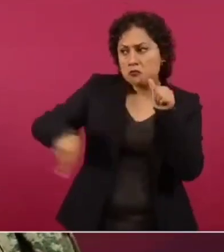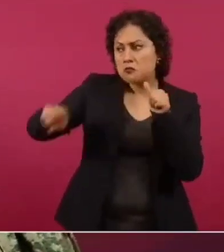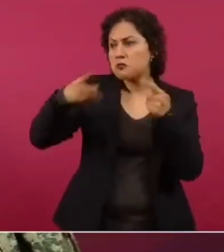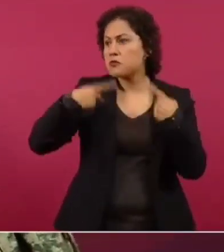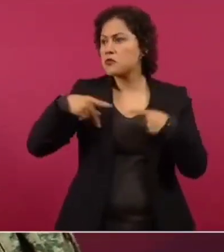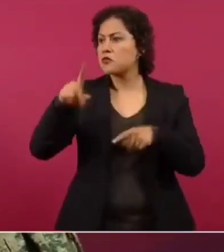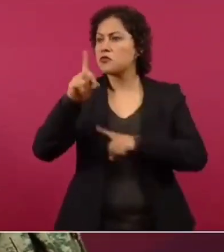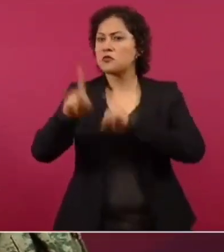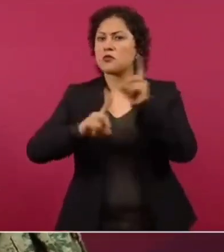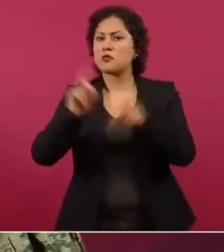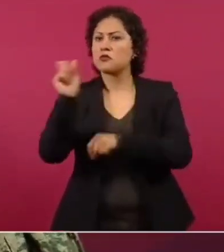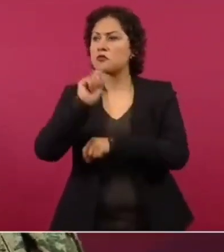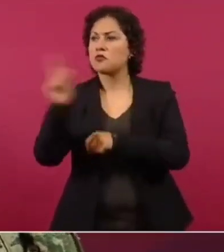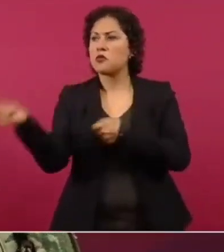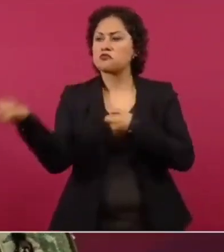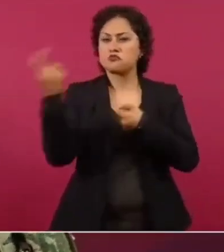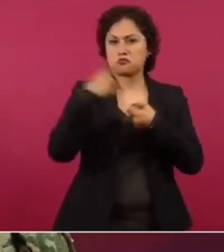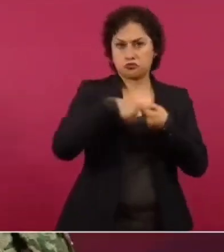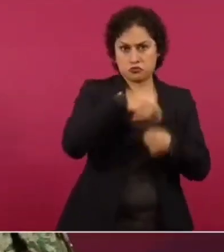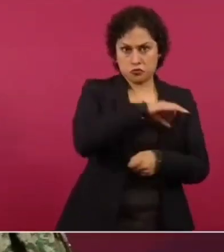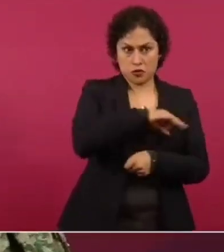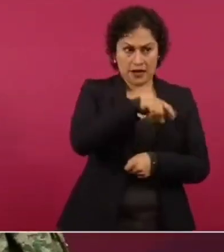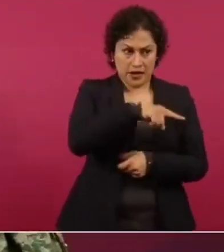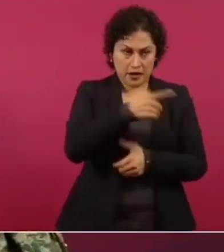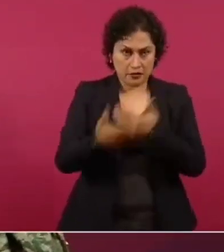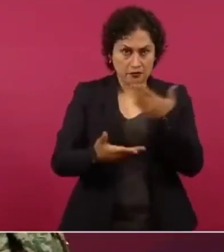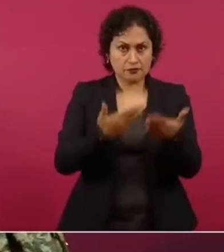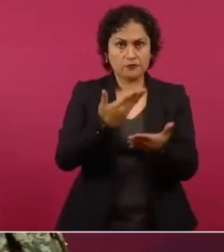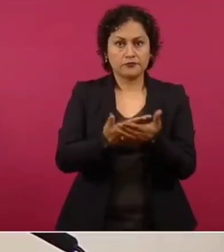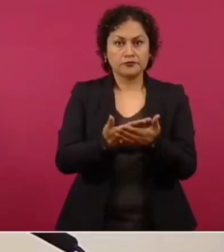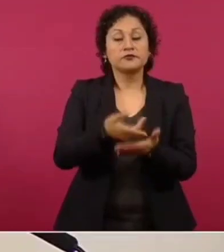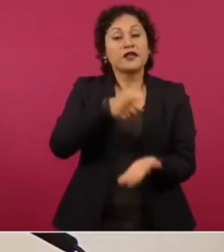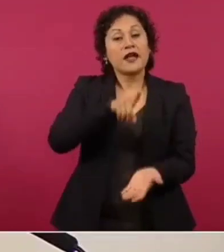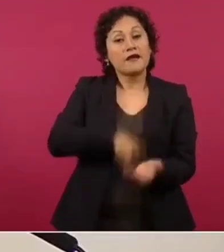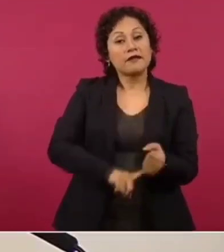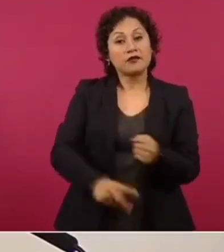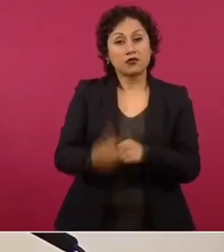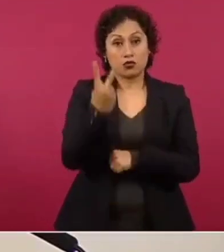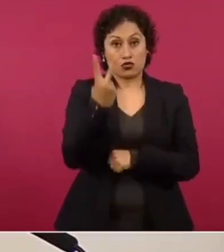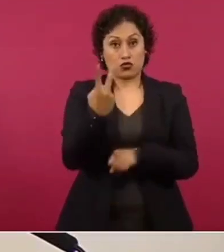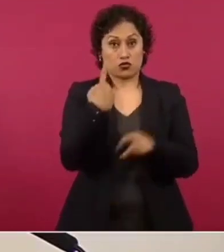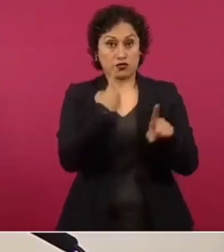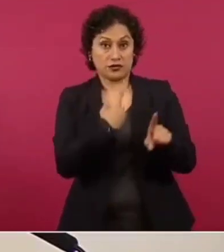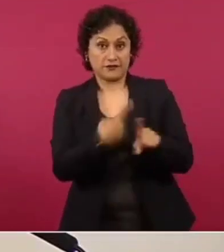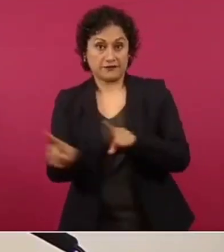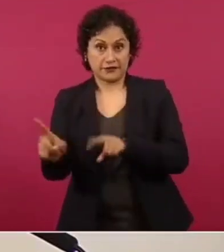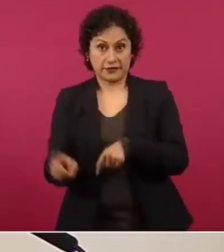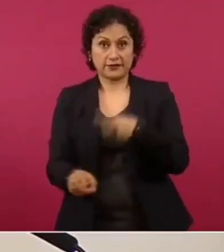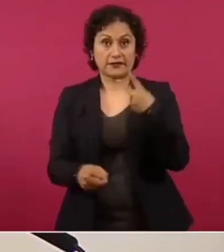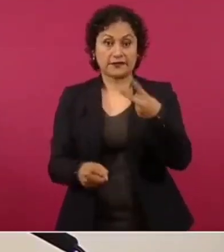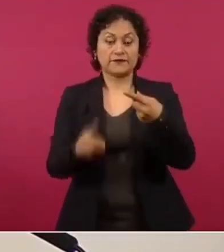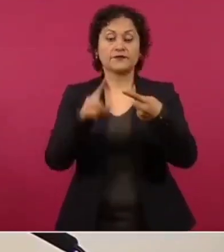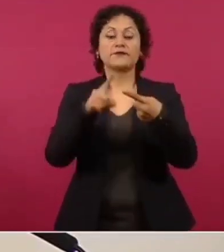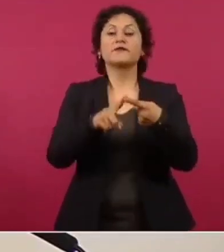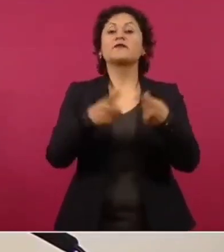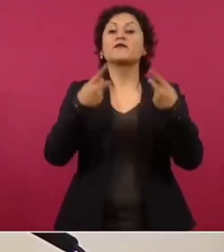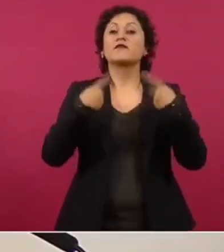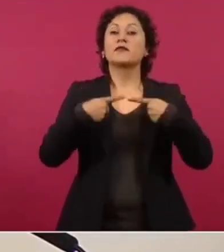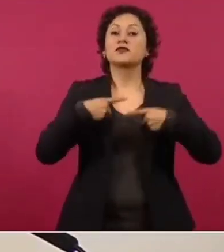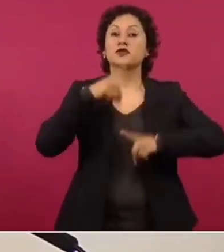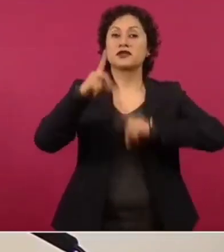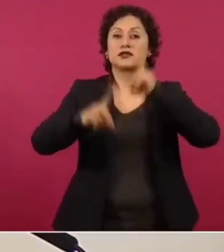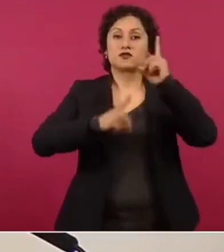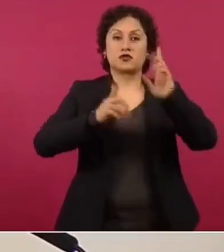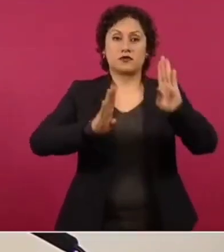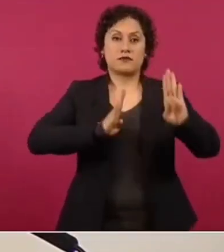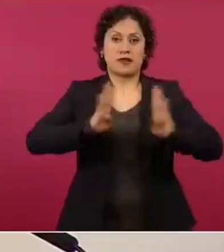alto rendimiento. Y tenemos dos tipos de deportistas de esta naturaleza. Los que son militares, militares